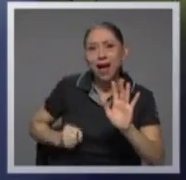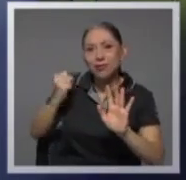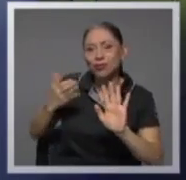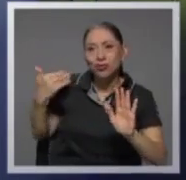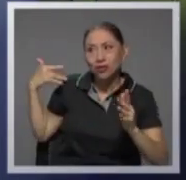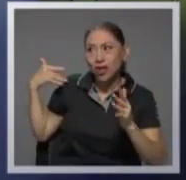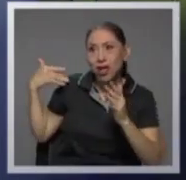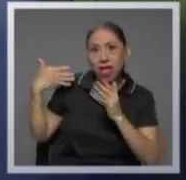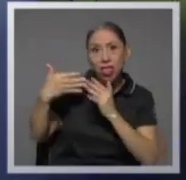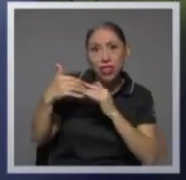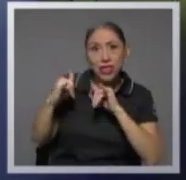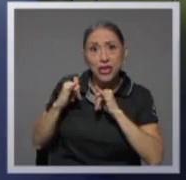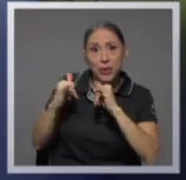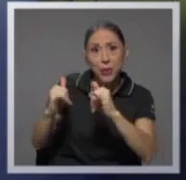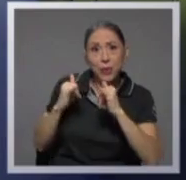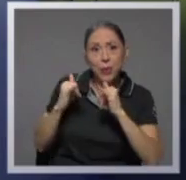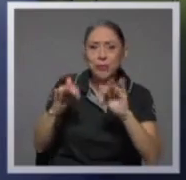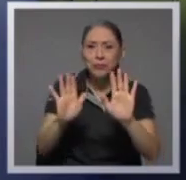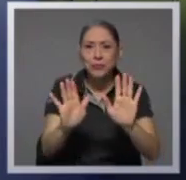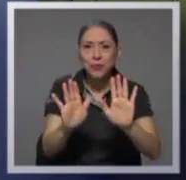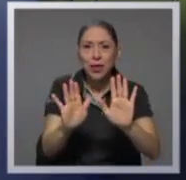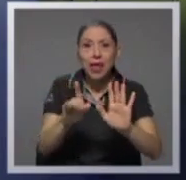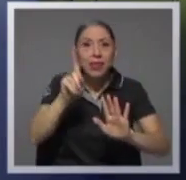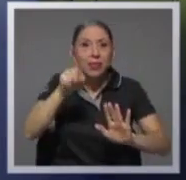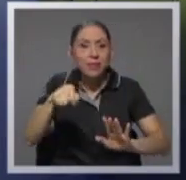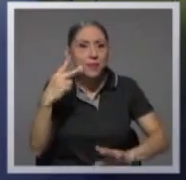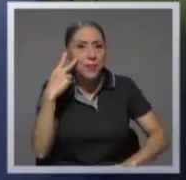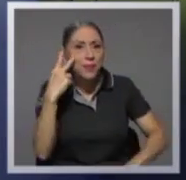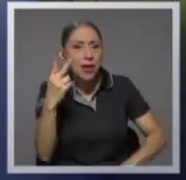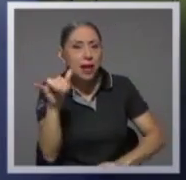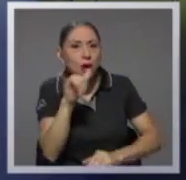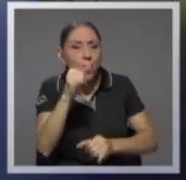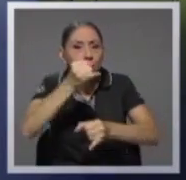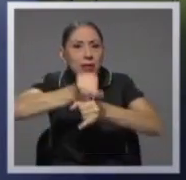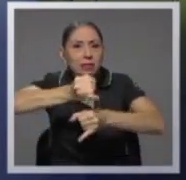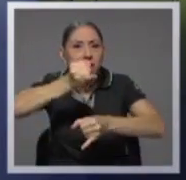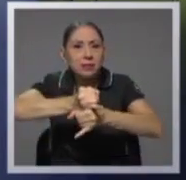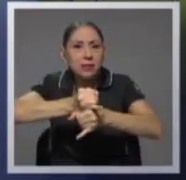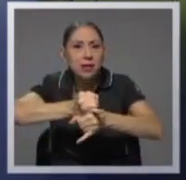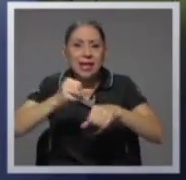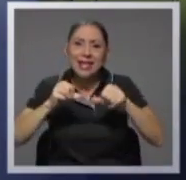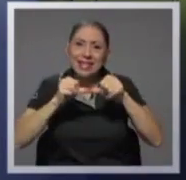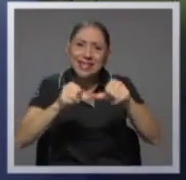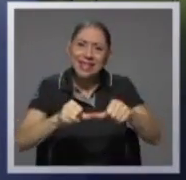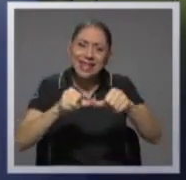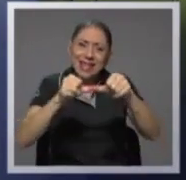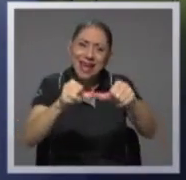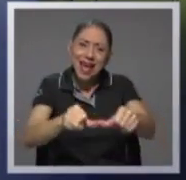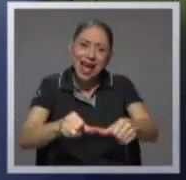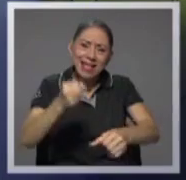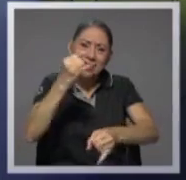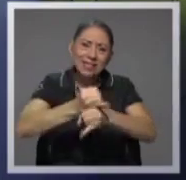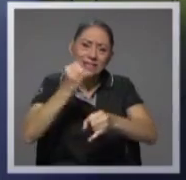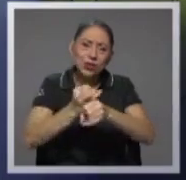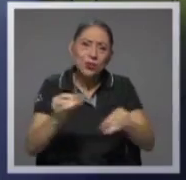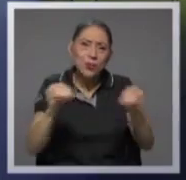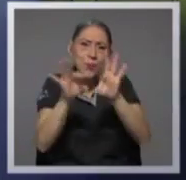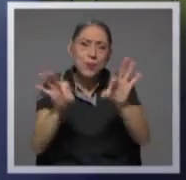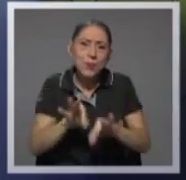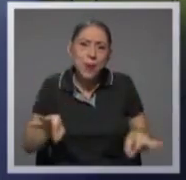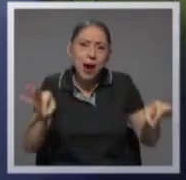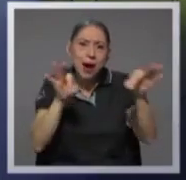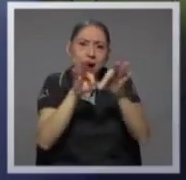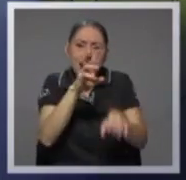debemos verla como una institución que seguirá siendo la institución más importante en Costa Rica,